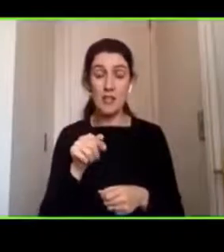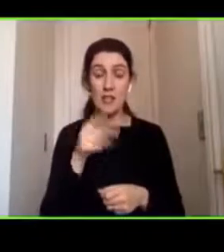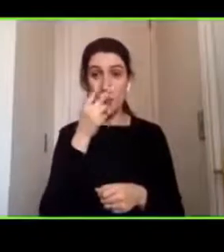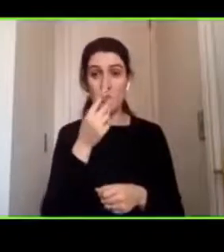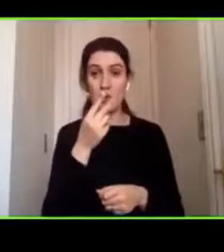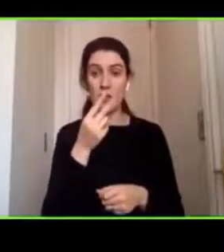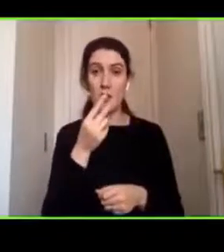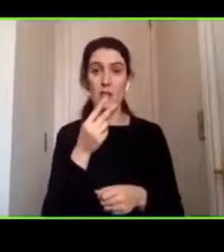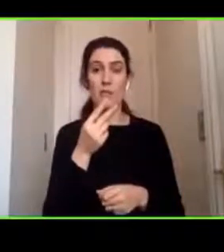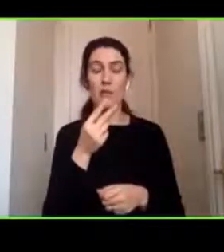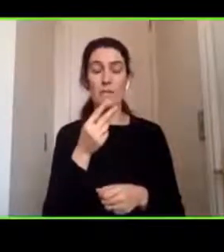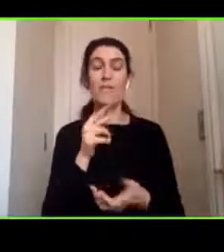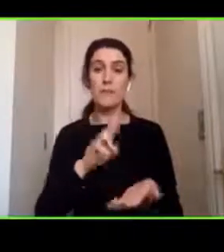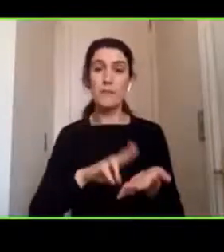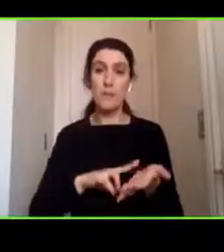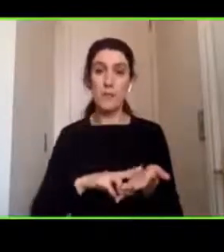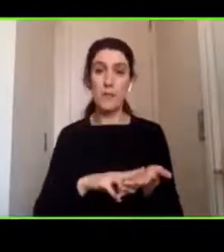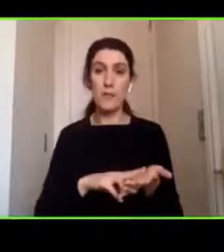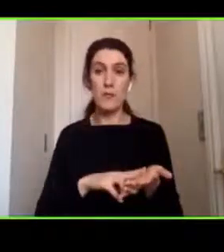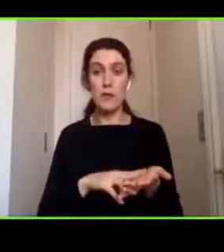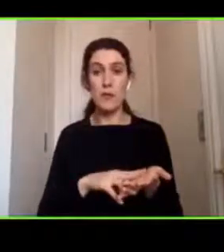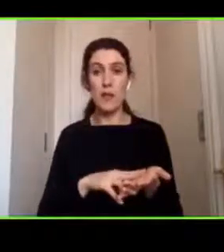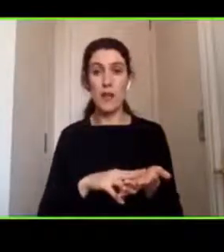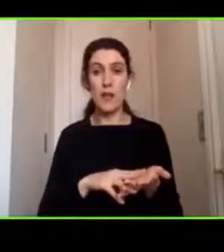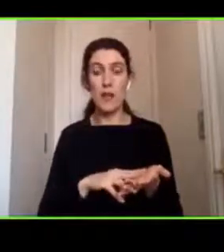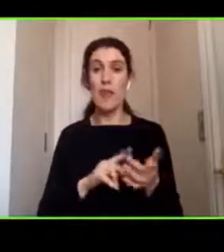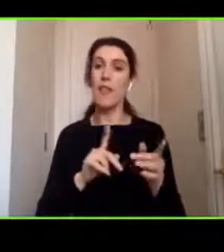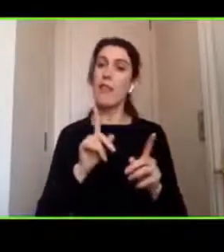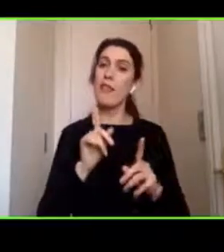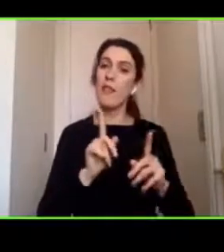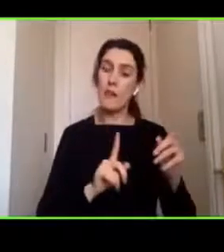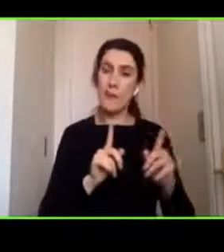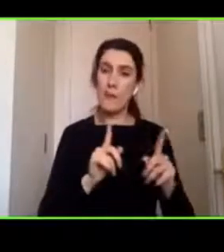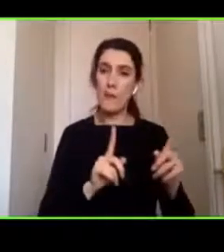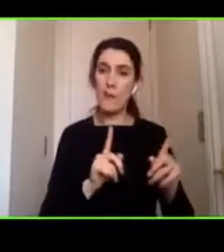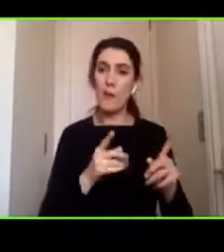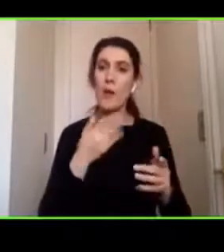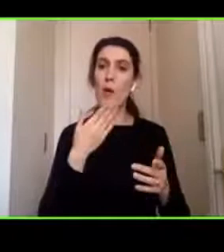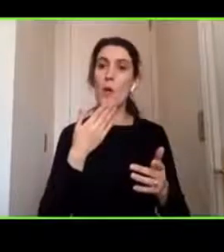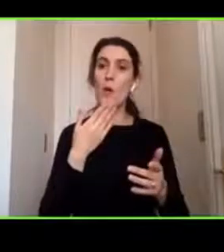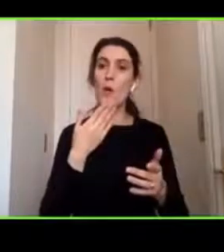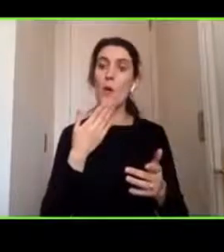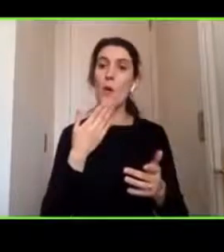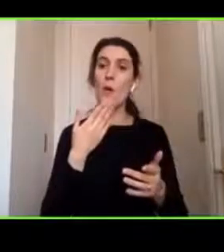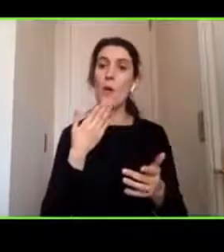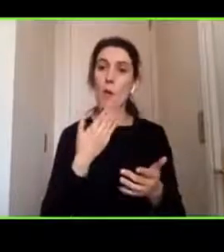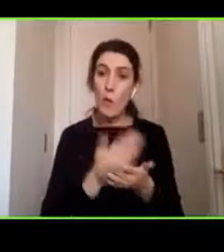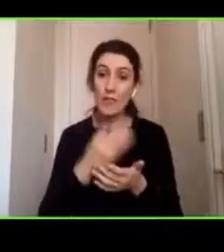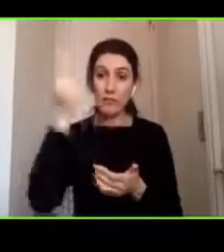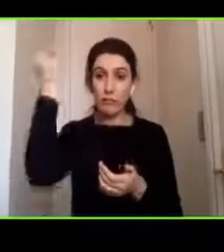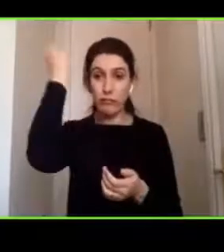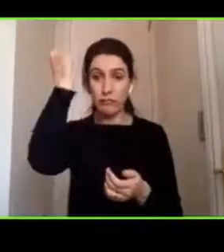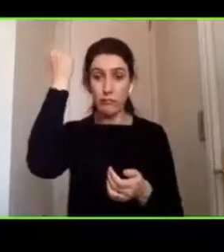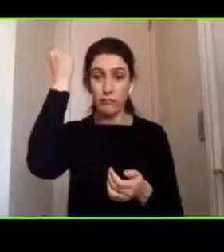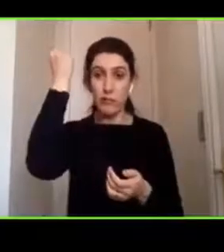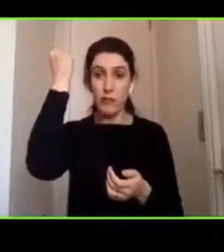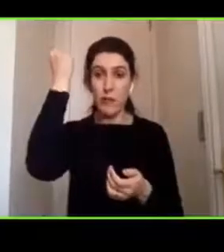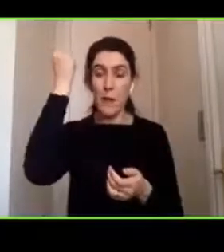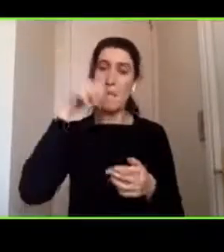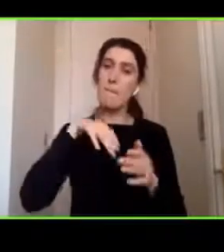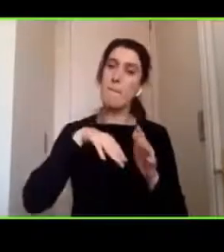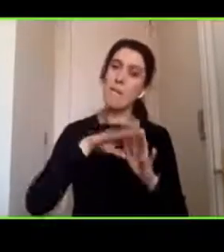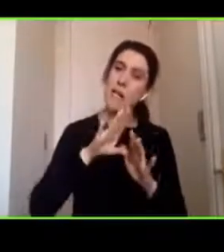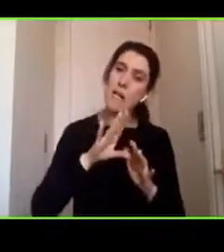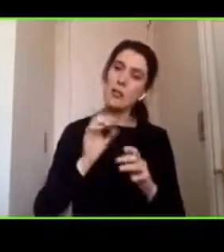efectivamente dependiendo del momento de la lesión vamos a tener más o menos